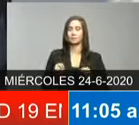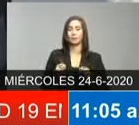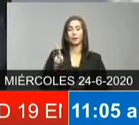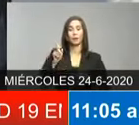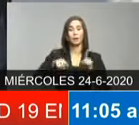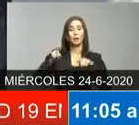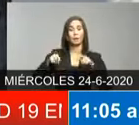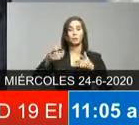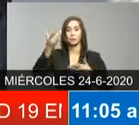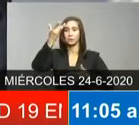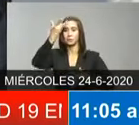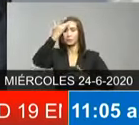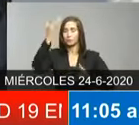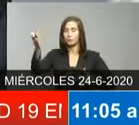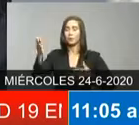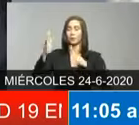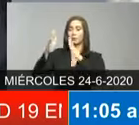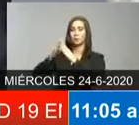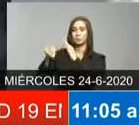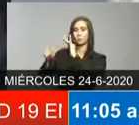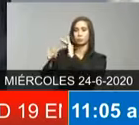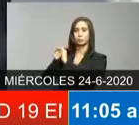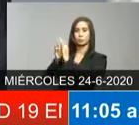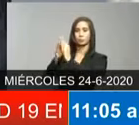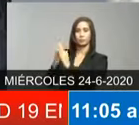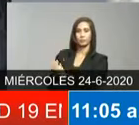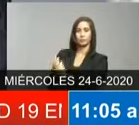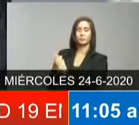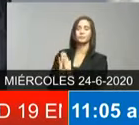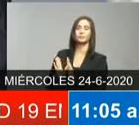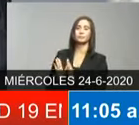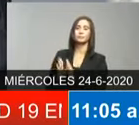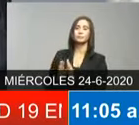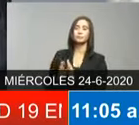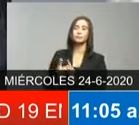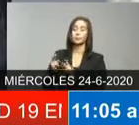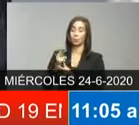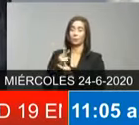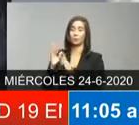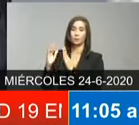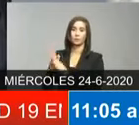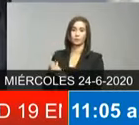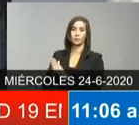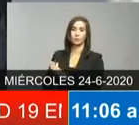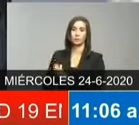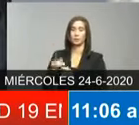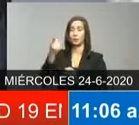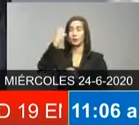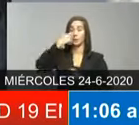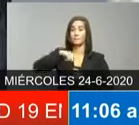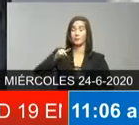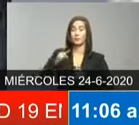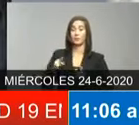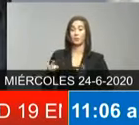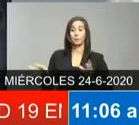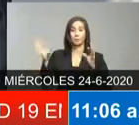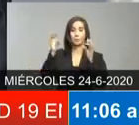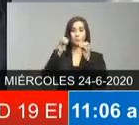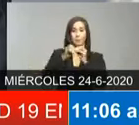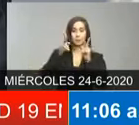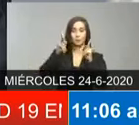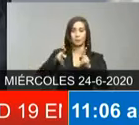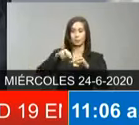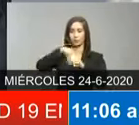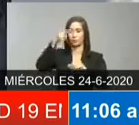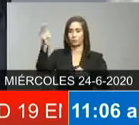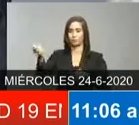razones de salud están conservándose preservando su salud en la casa pero esencialmente